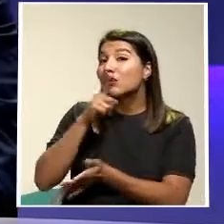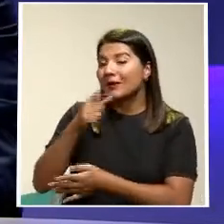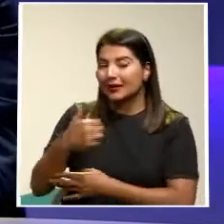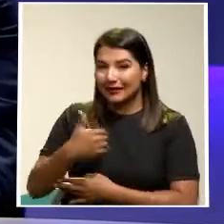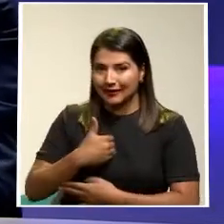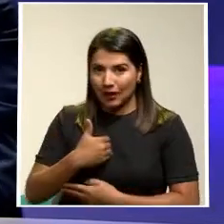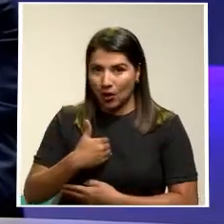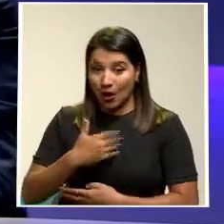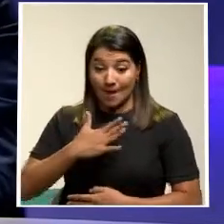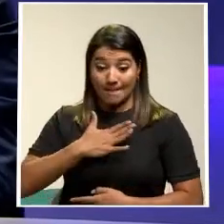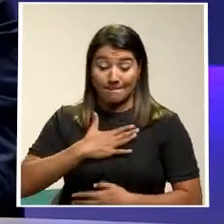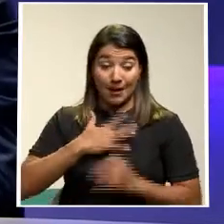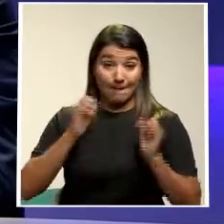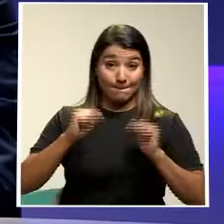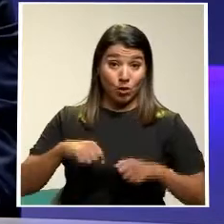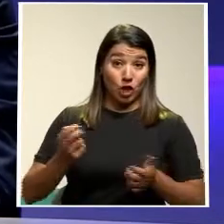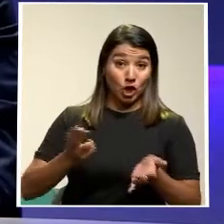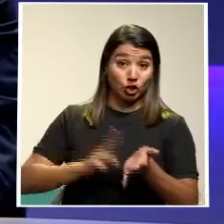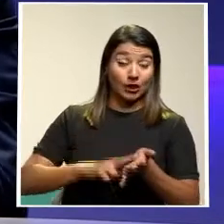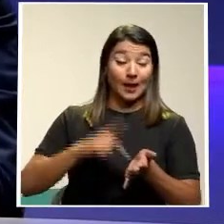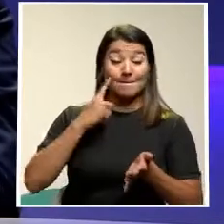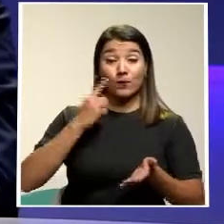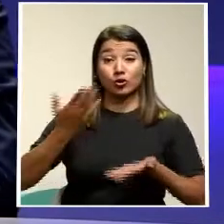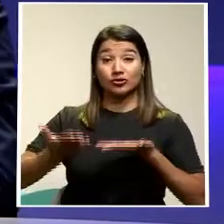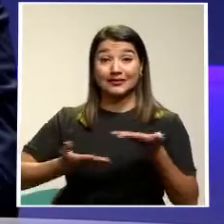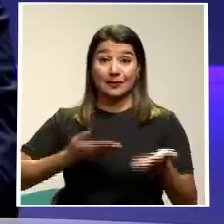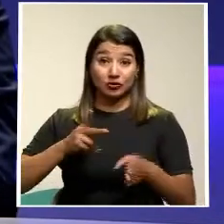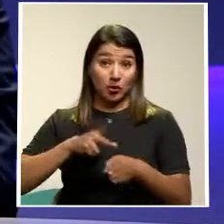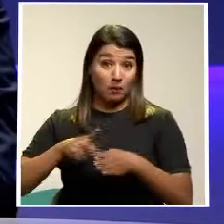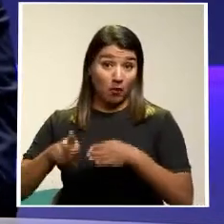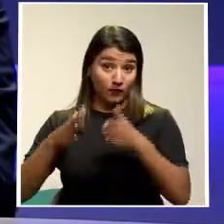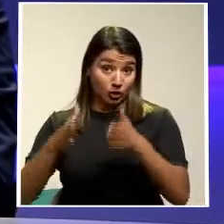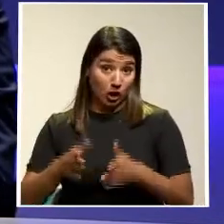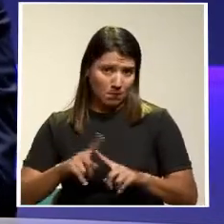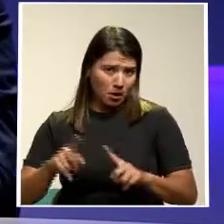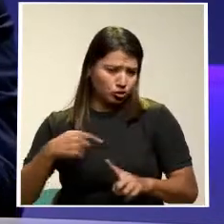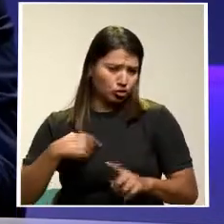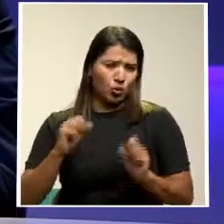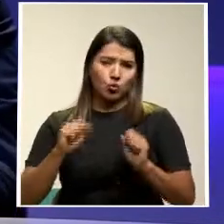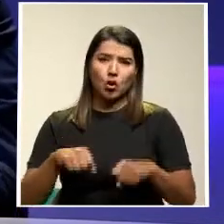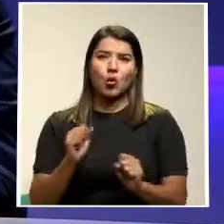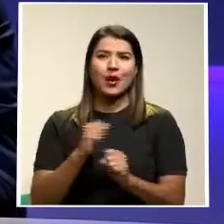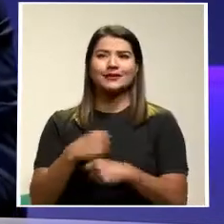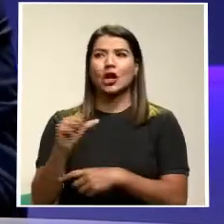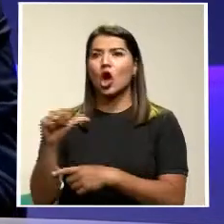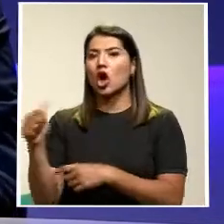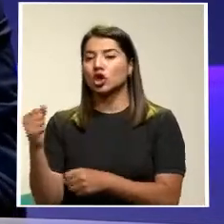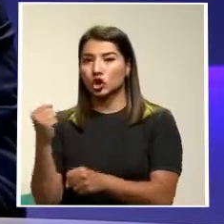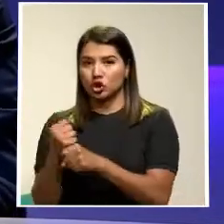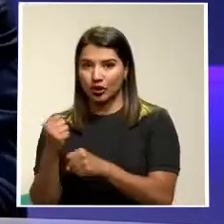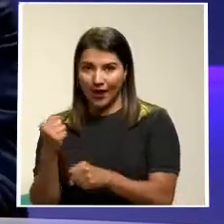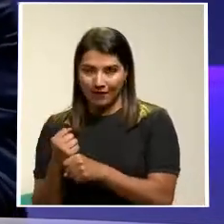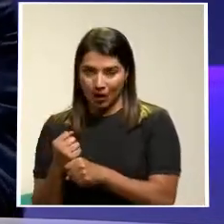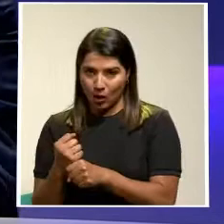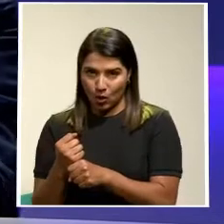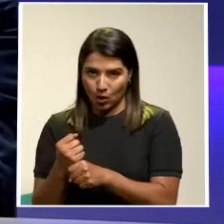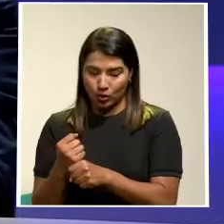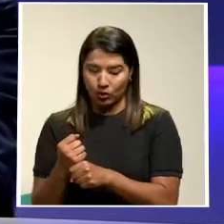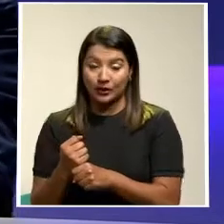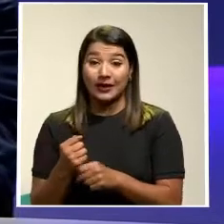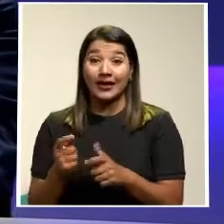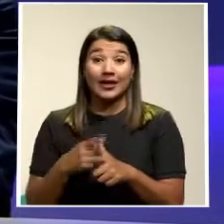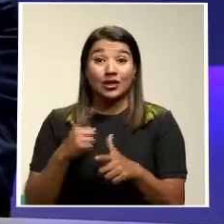contratar Por servicios profesionales Pero evidentemente Puedo realizar Otro tipo de trabajo Con la realidad Que día a día hago Entonces